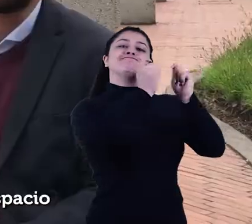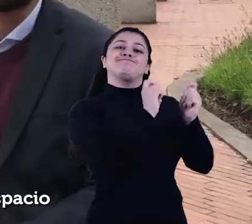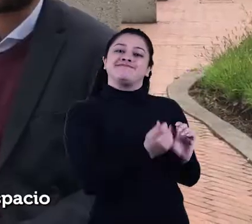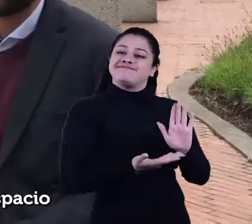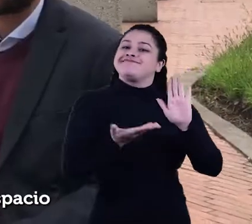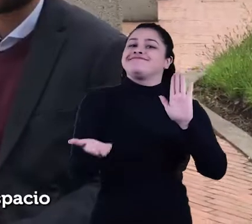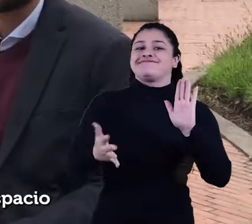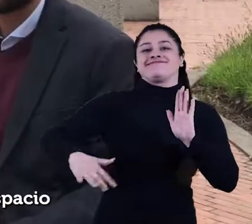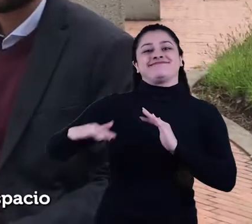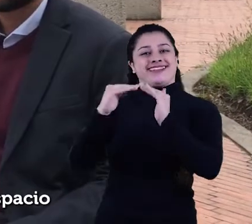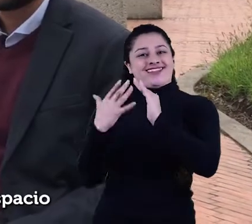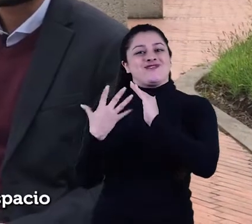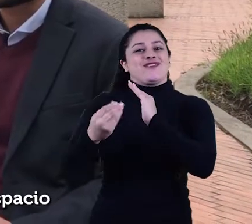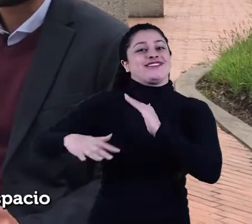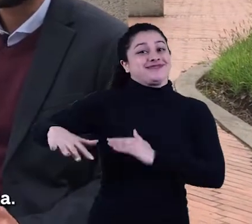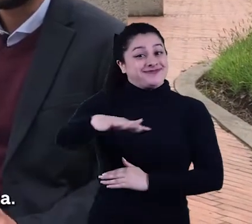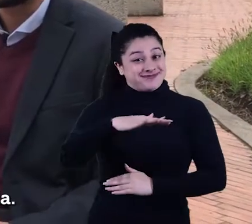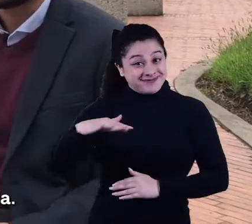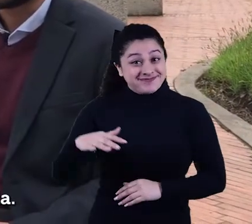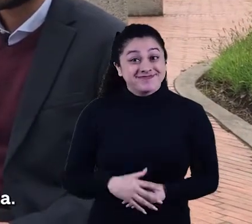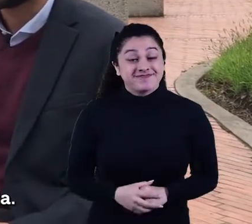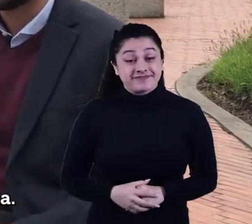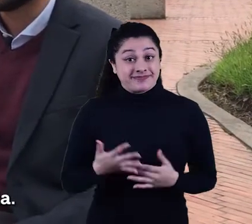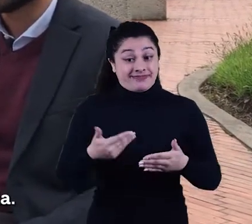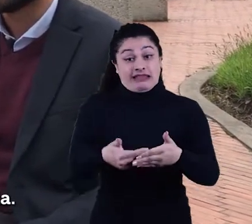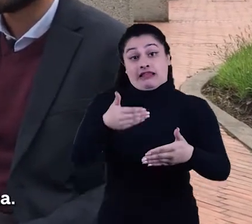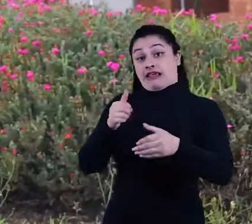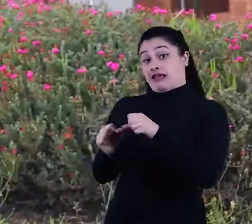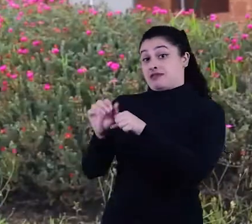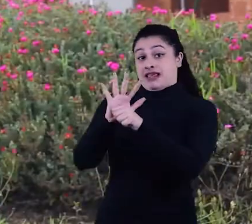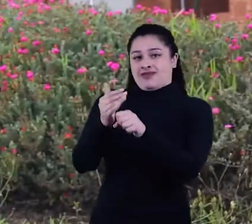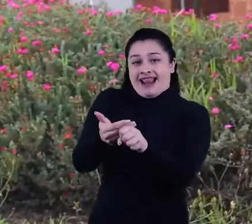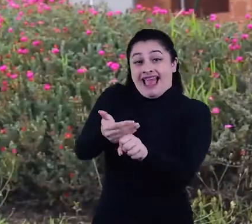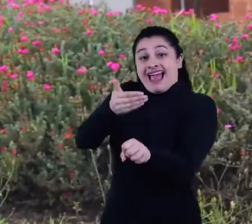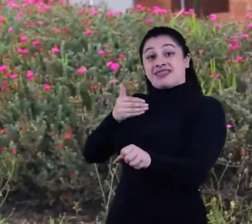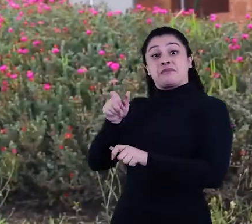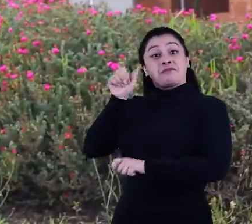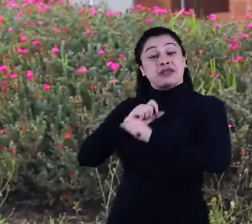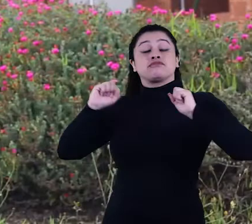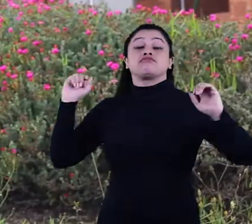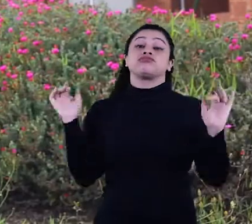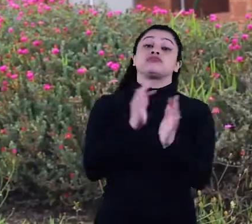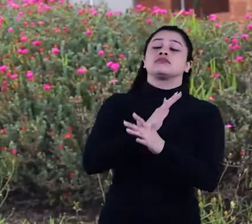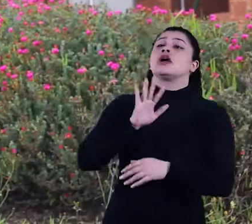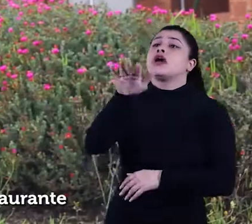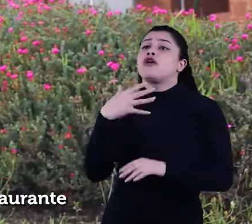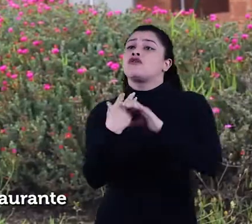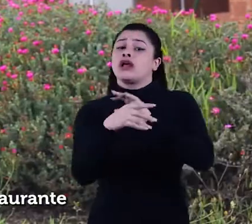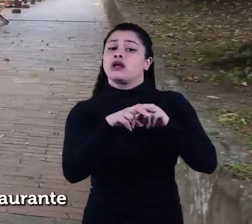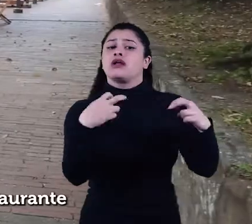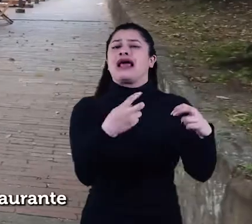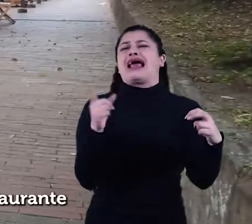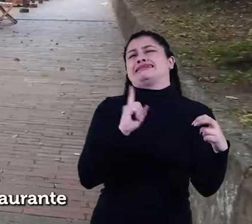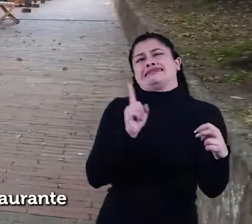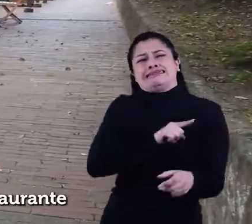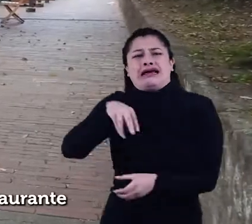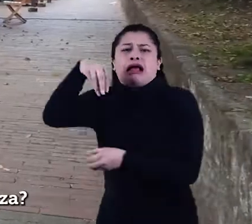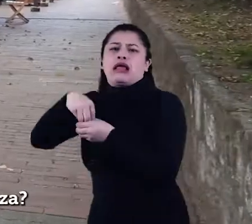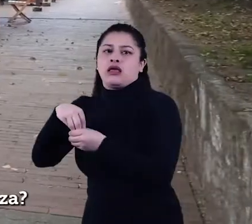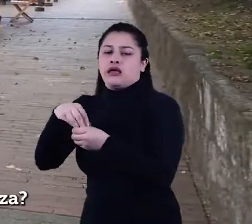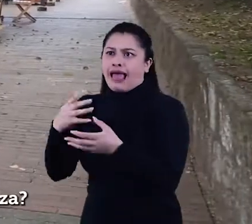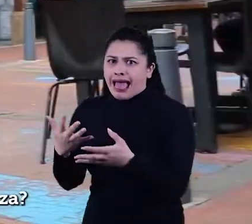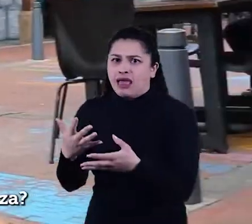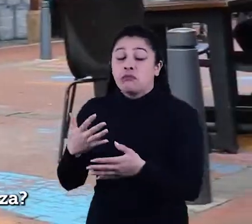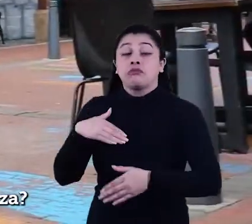Nosotros no disfrutábamos el espacio público antes de la pandemia. Si ustedes lo piensan, yo creo que todos acá piensan en que llegaban a un